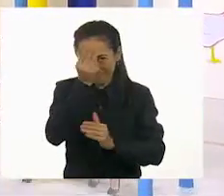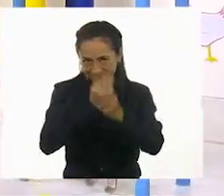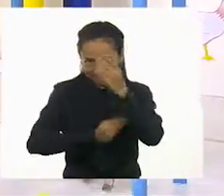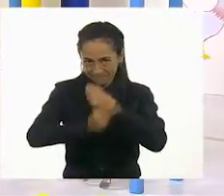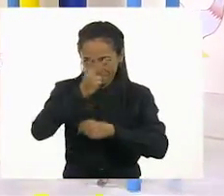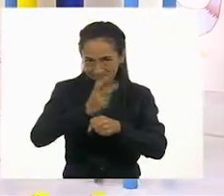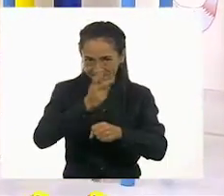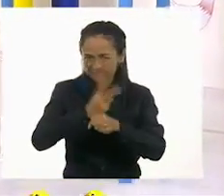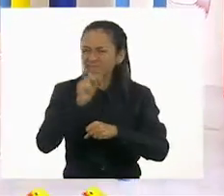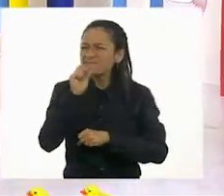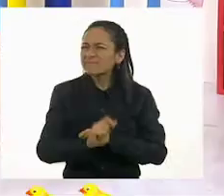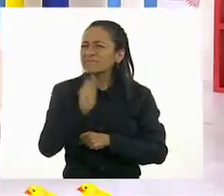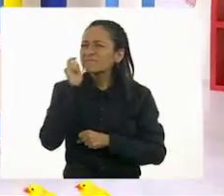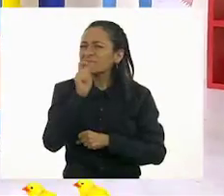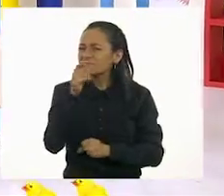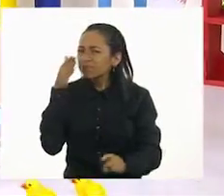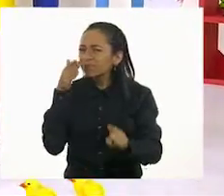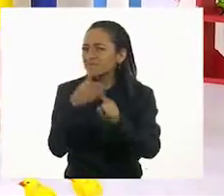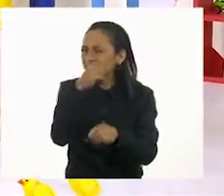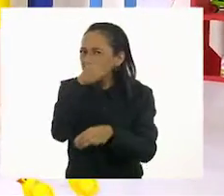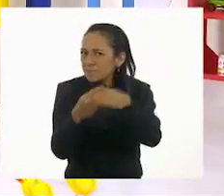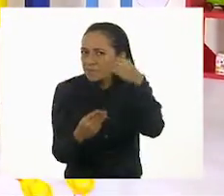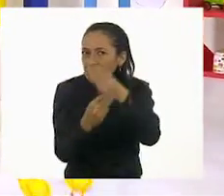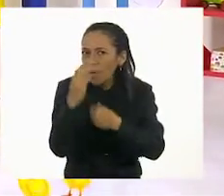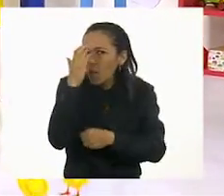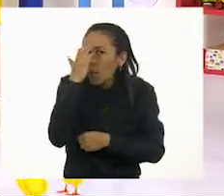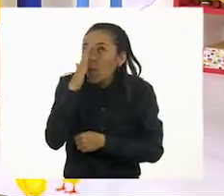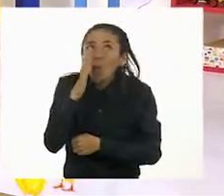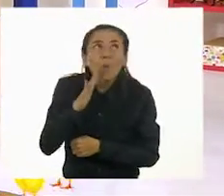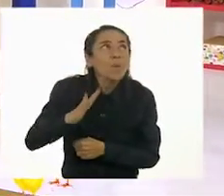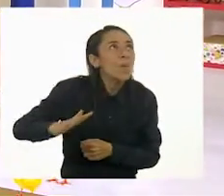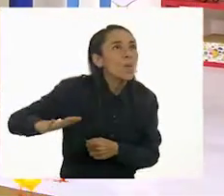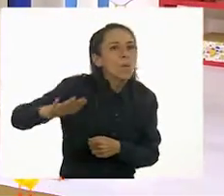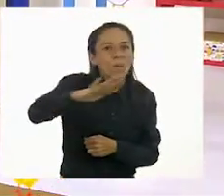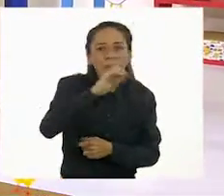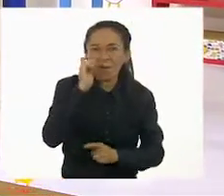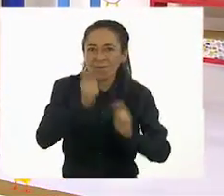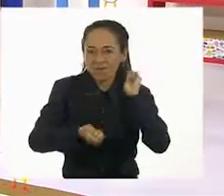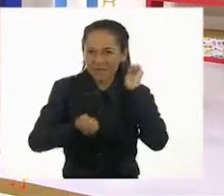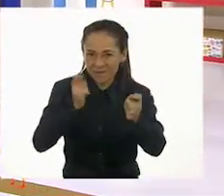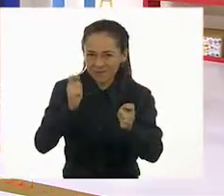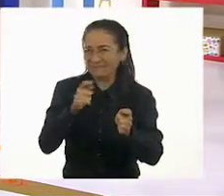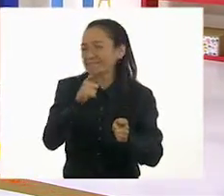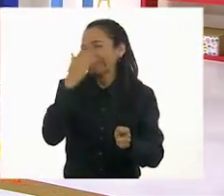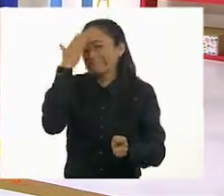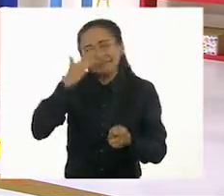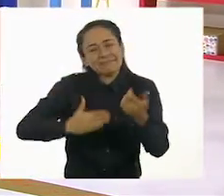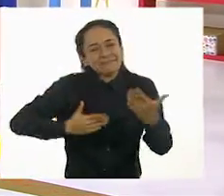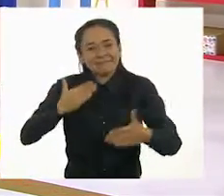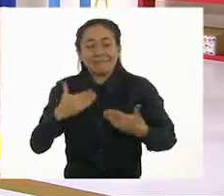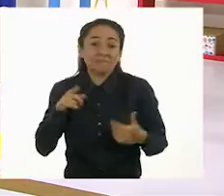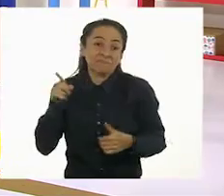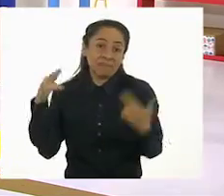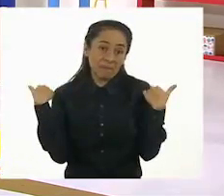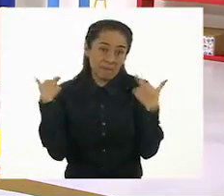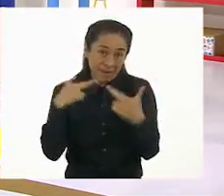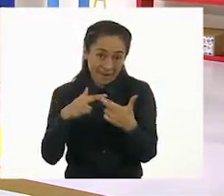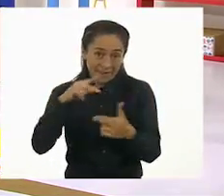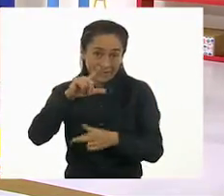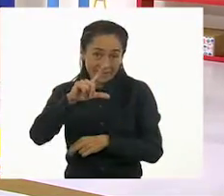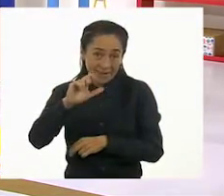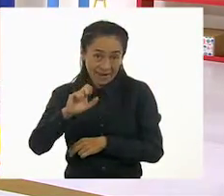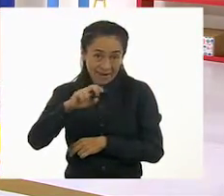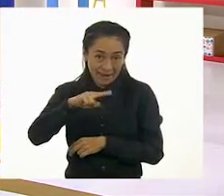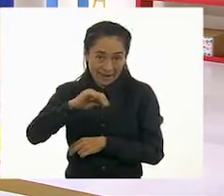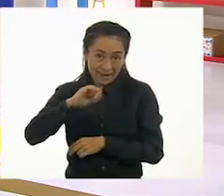asignatura Conocimiento del Medio. Ya saben que es una de las más divertidas. Y la maestra Leni me dijo que la clase va a estar padrísima. Nuestro